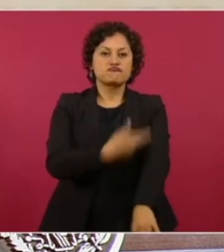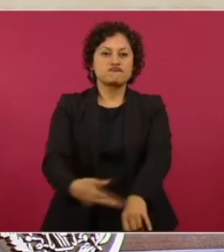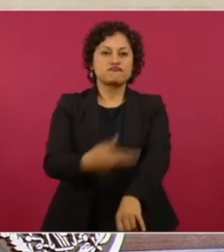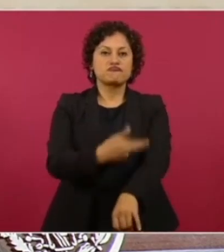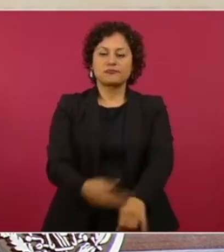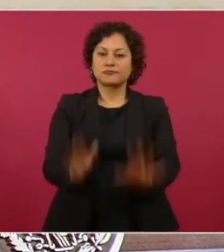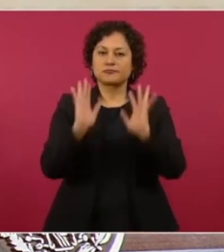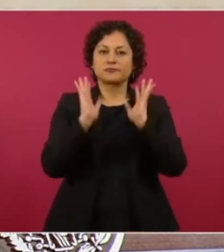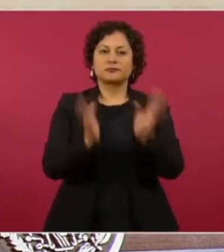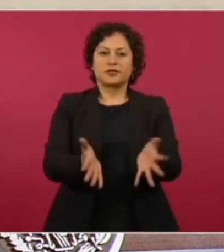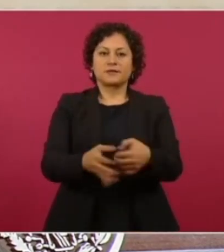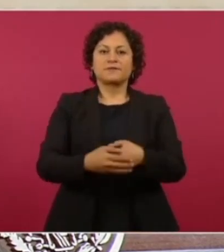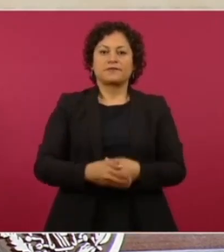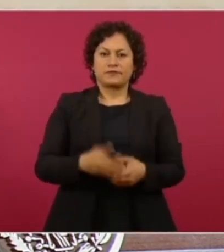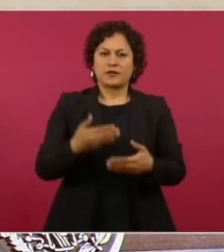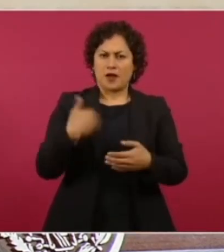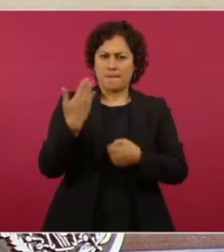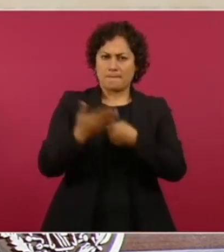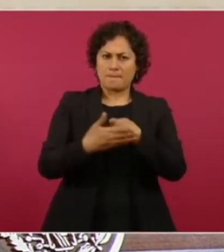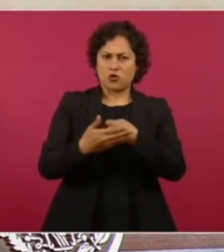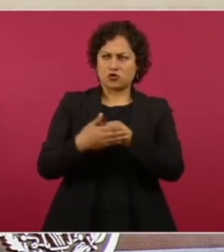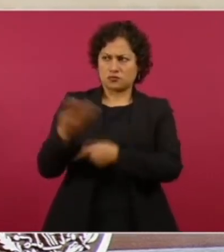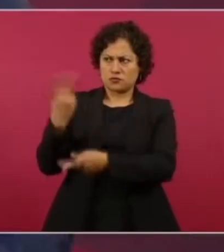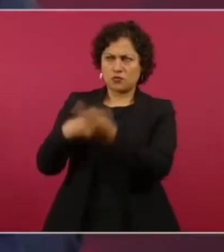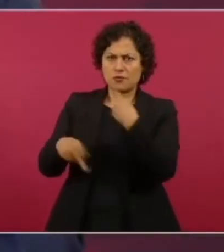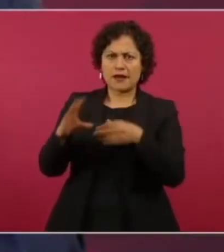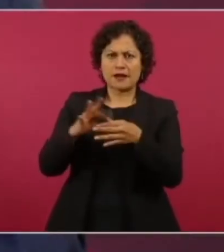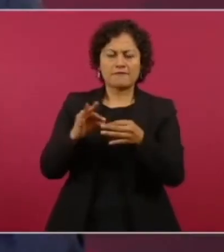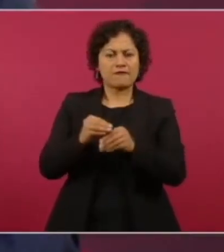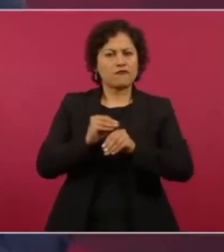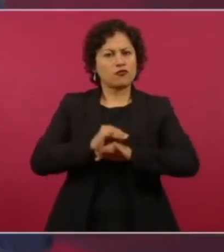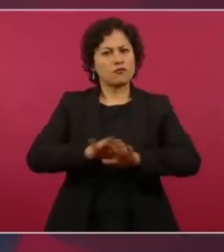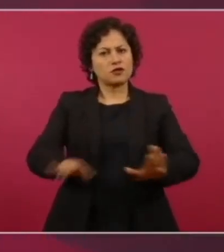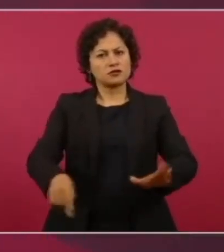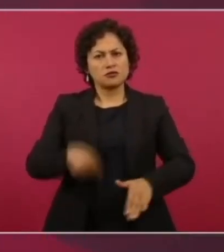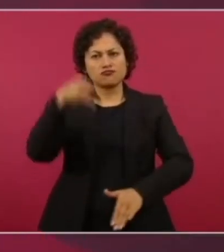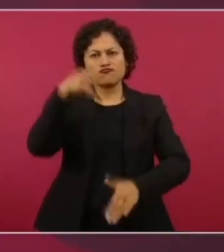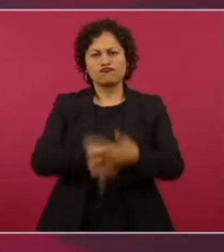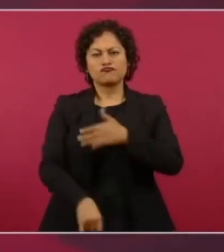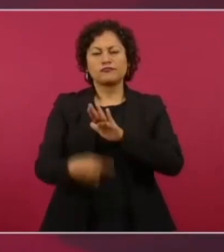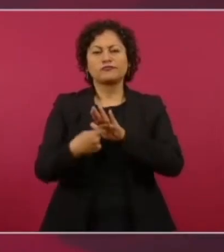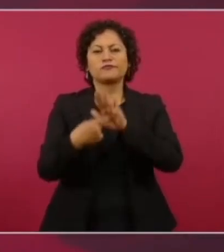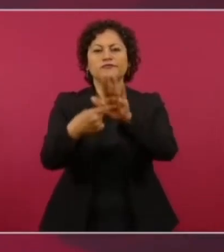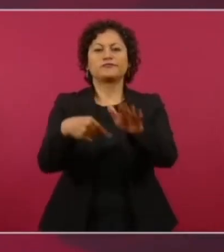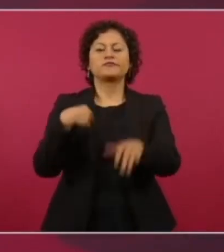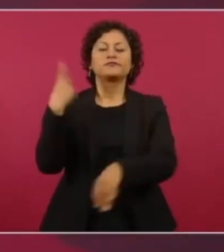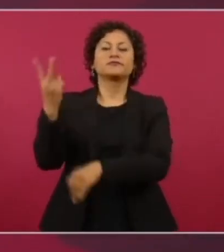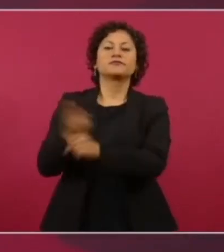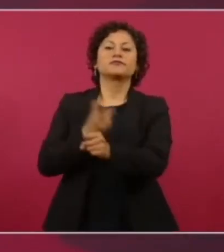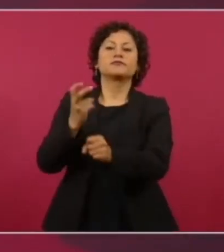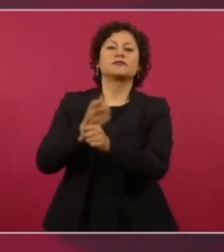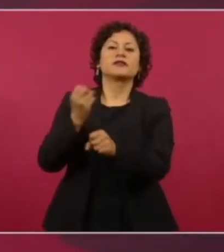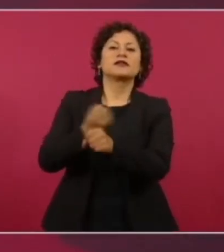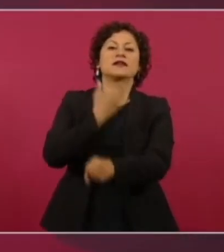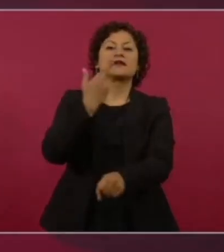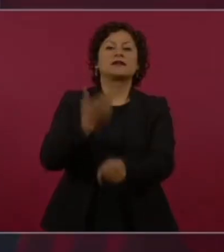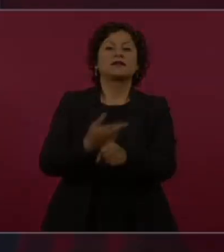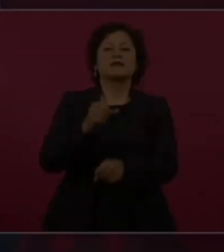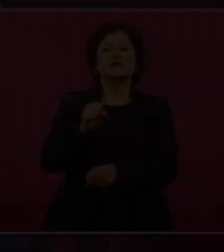Ahora que vengan a informarnos, voy a invitar a que esté con nosotros el secretario de Comunicaciones, Jorge